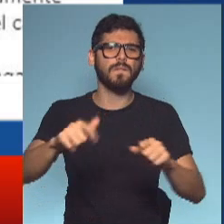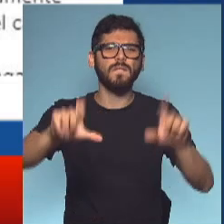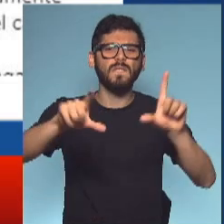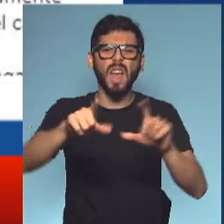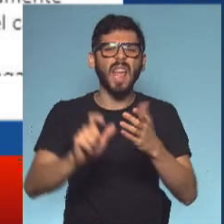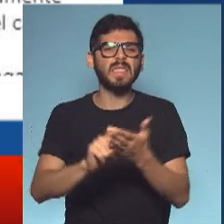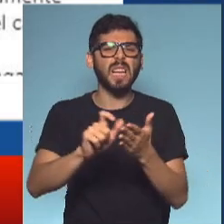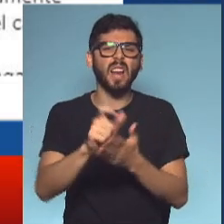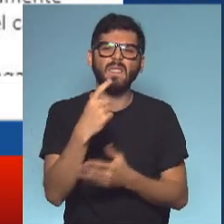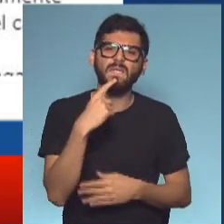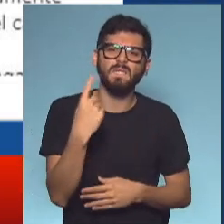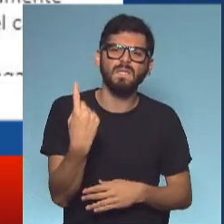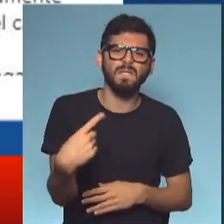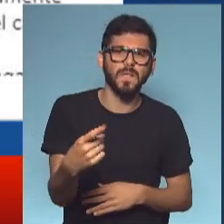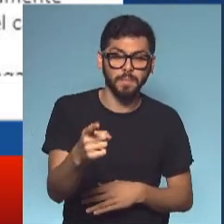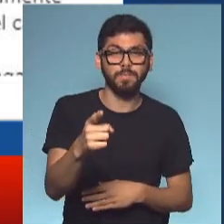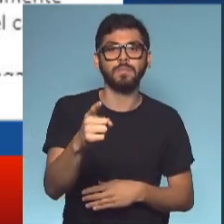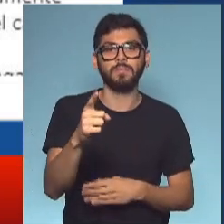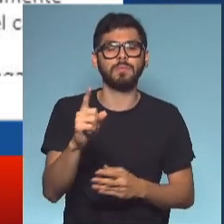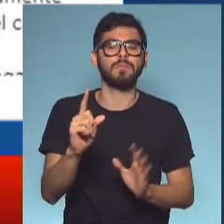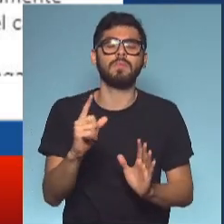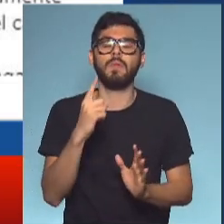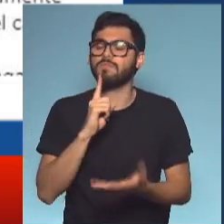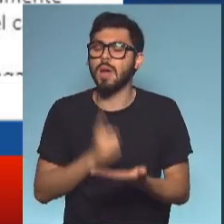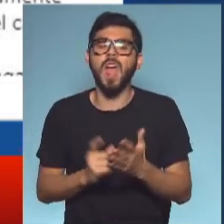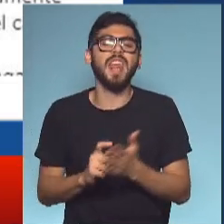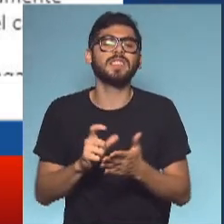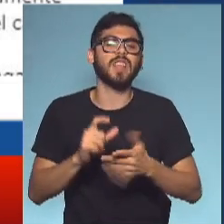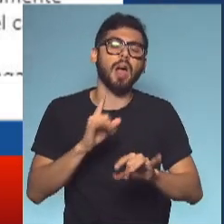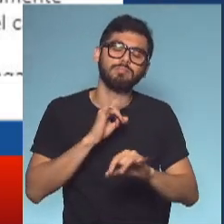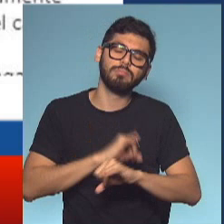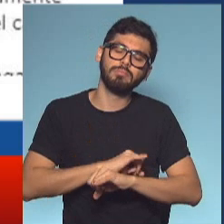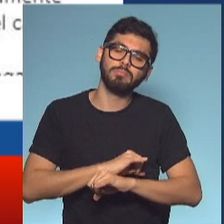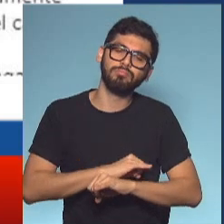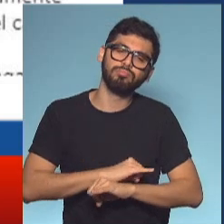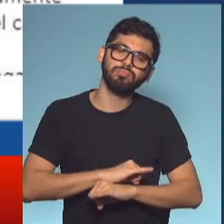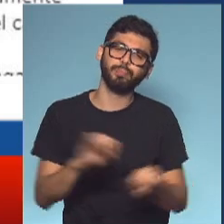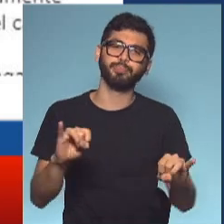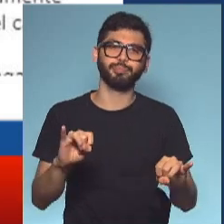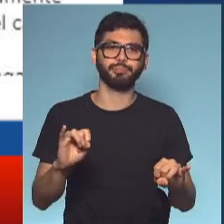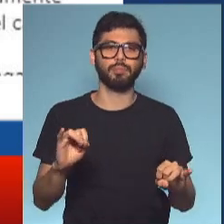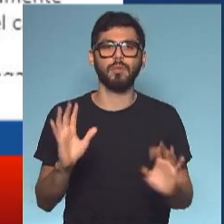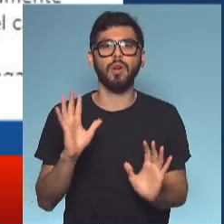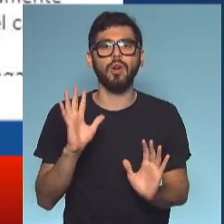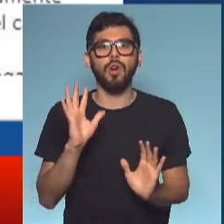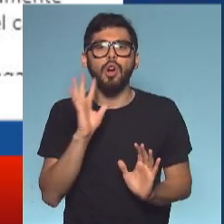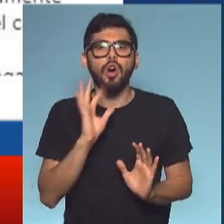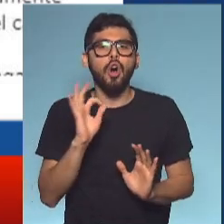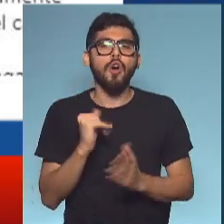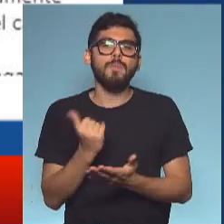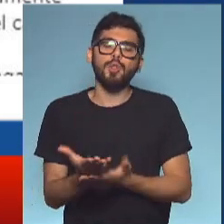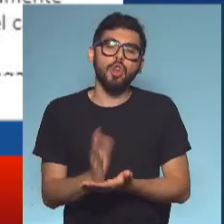en Instagram Daniel Rafecas eligió de esa manera, dar a conocer su postura respecto de esto.